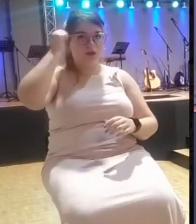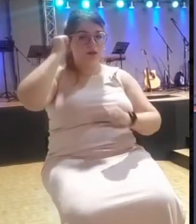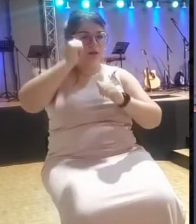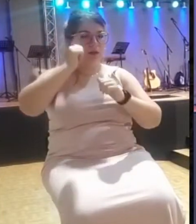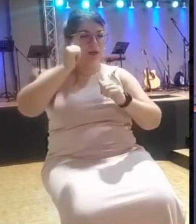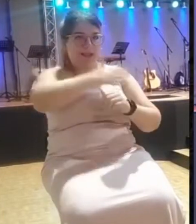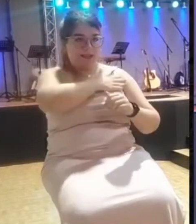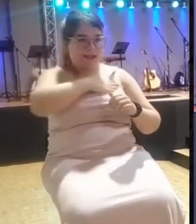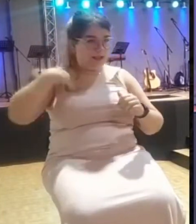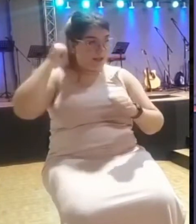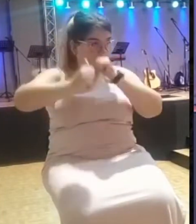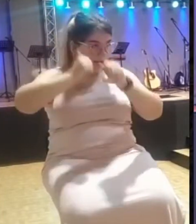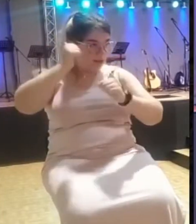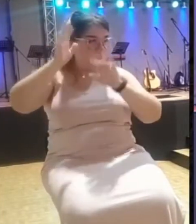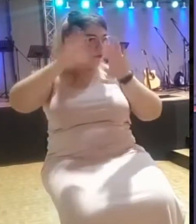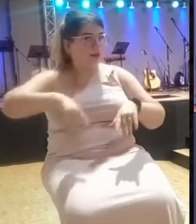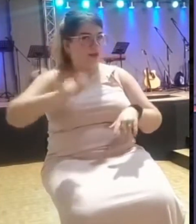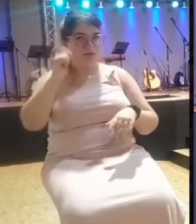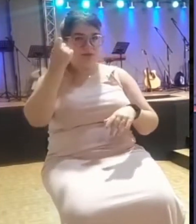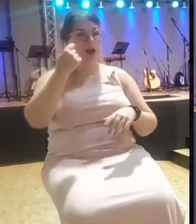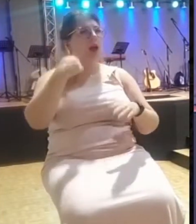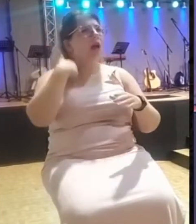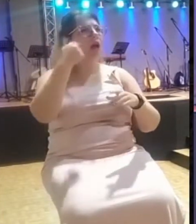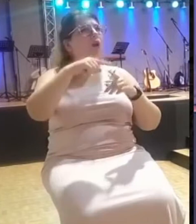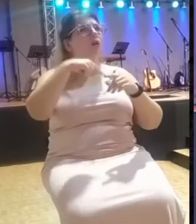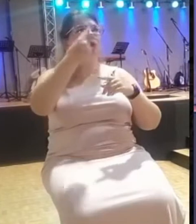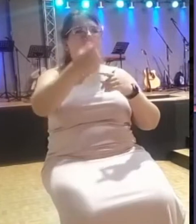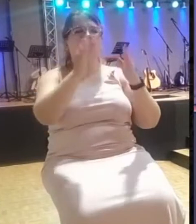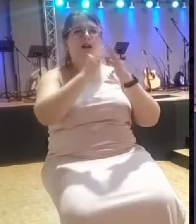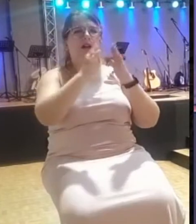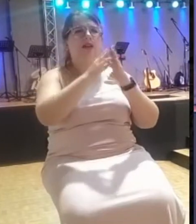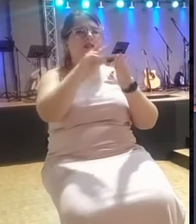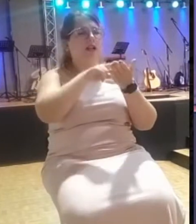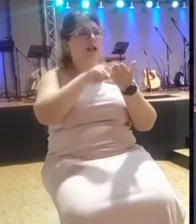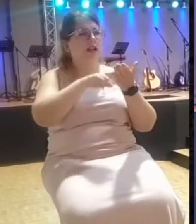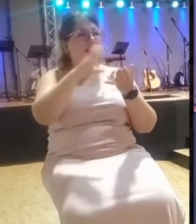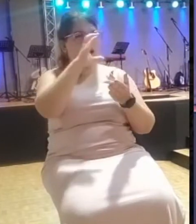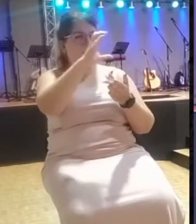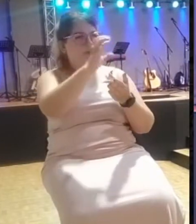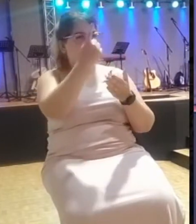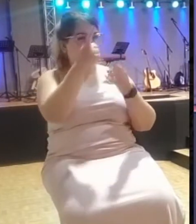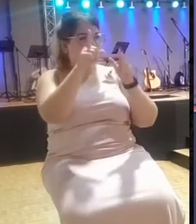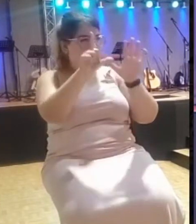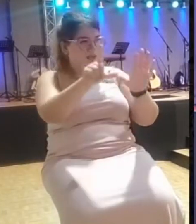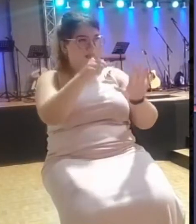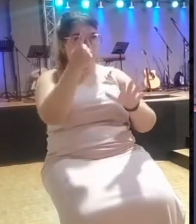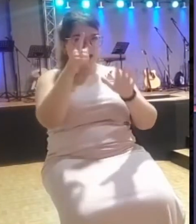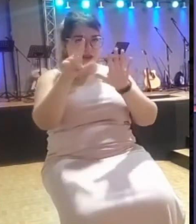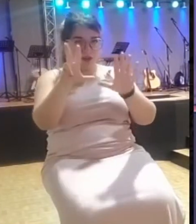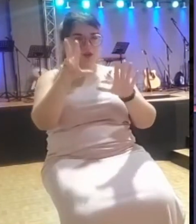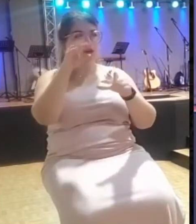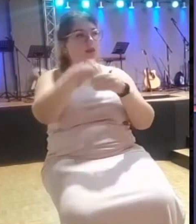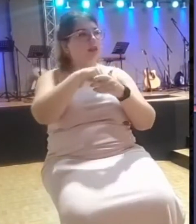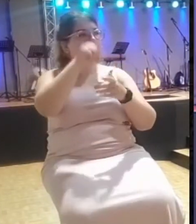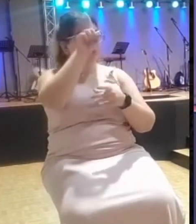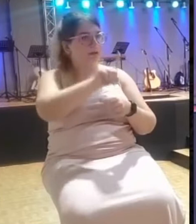¿verdad? Léete, cuando vas a la casa, el capítulo 17 y 18 de Primera de Reyes, porque